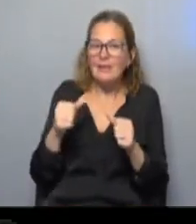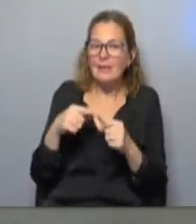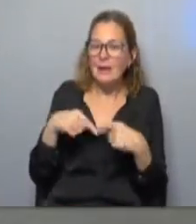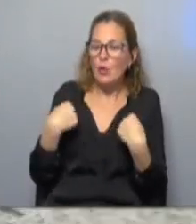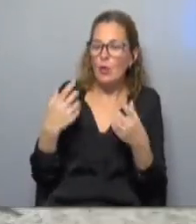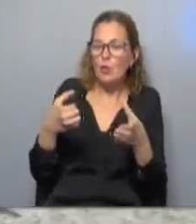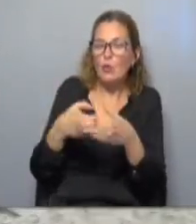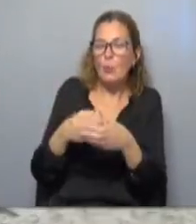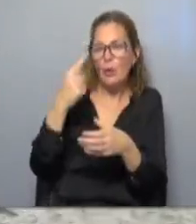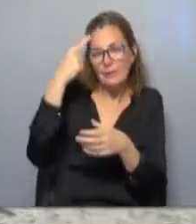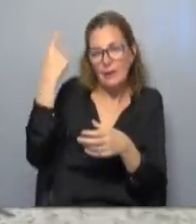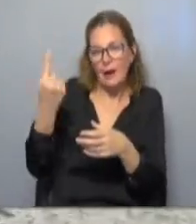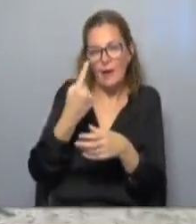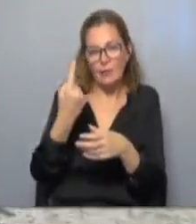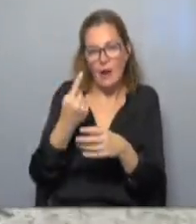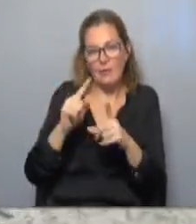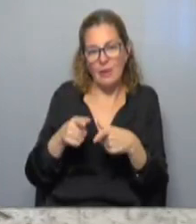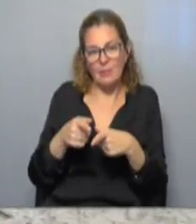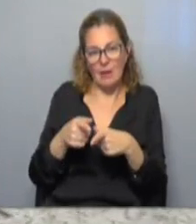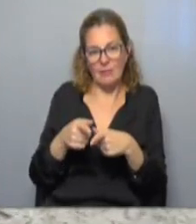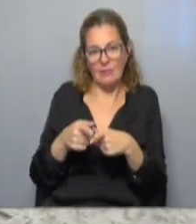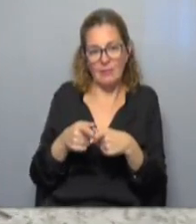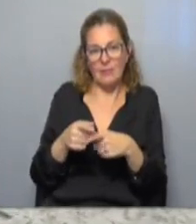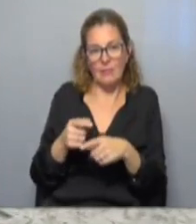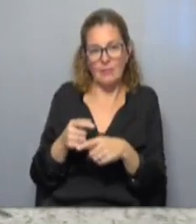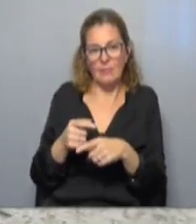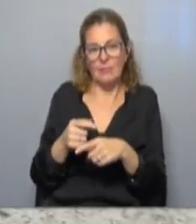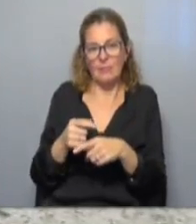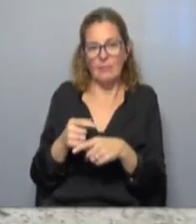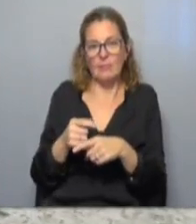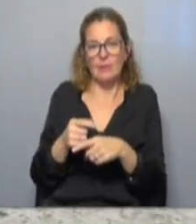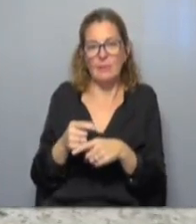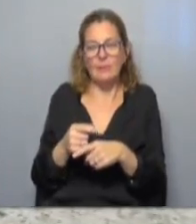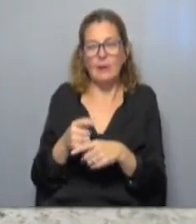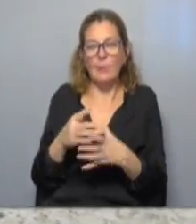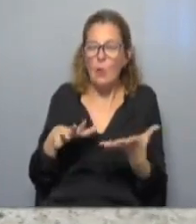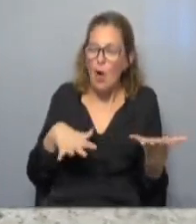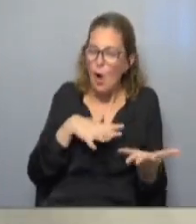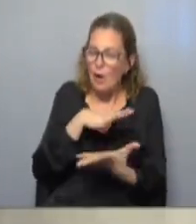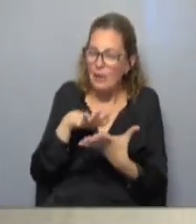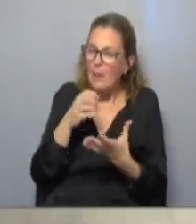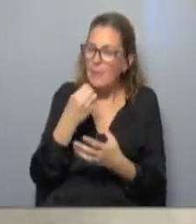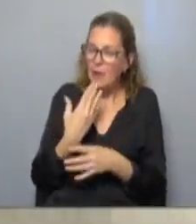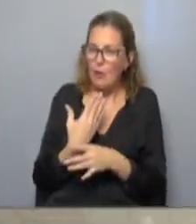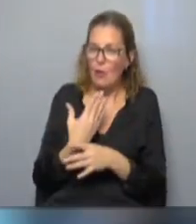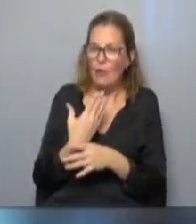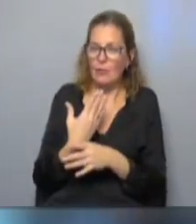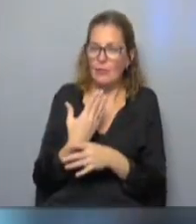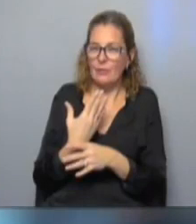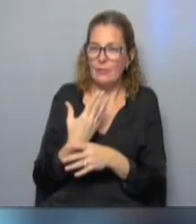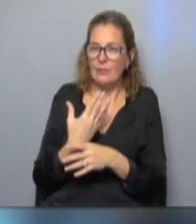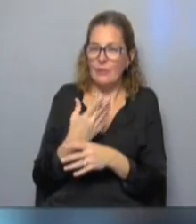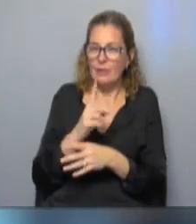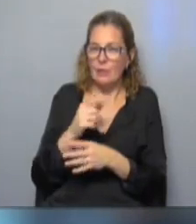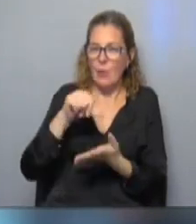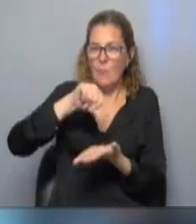internacional ¿no? para para para crear un clima favorable a que Cuba que